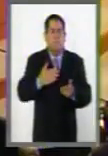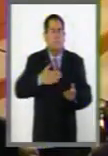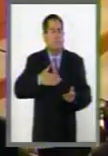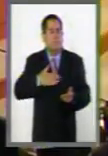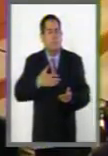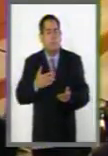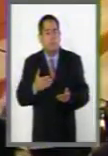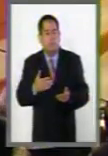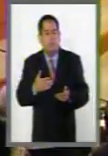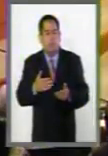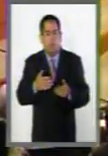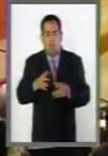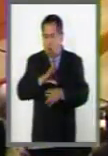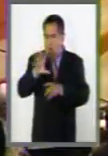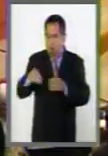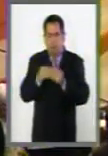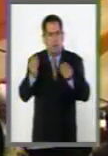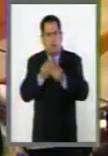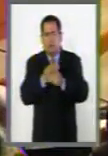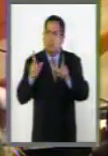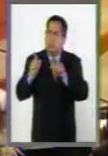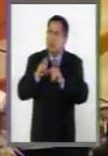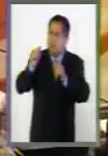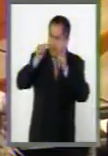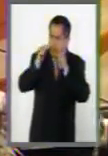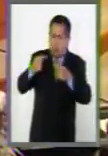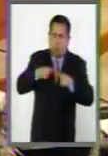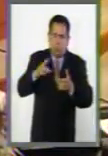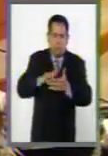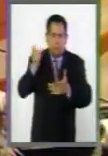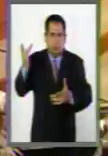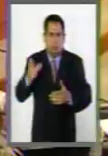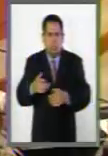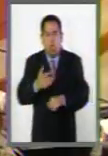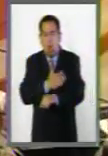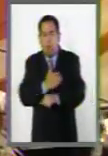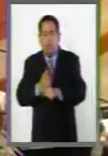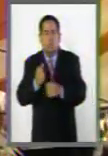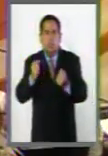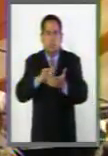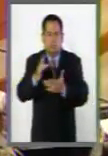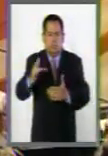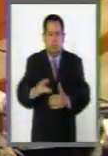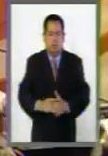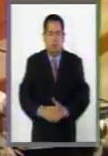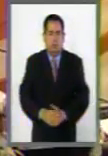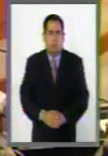forma completa. Es cuanto por su atención. Muchas gracias, compañeros y compañeras. Gracias, Senador.